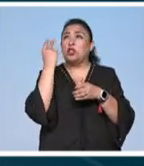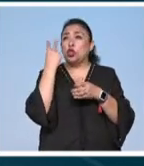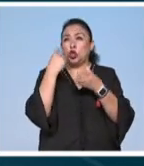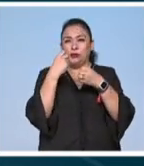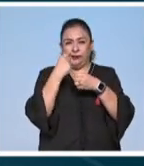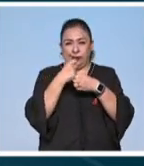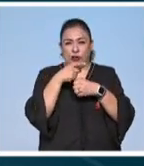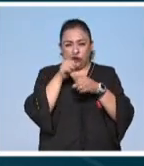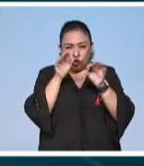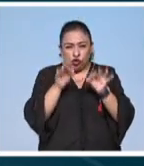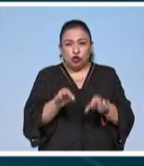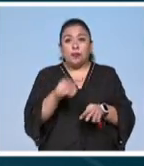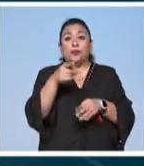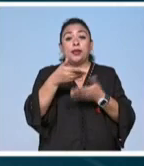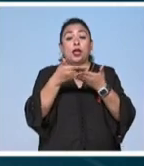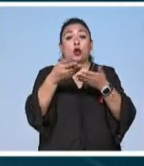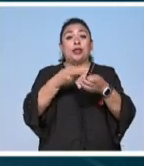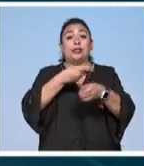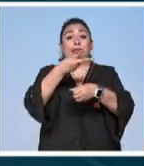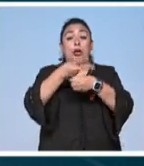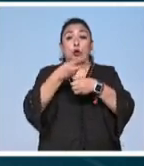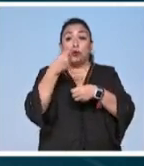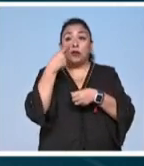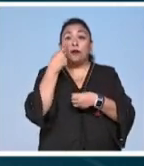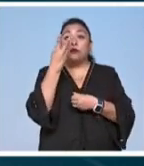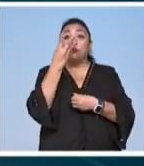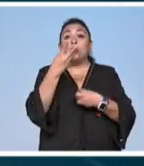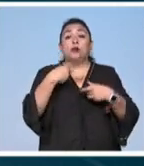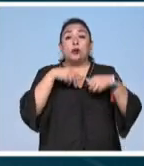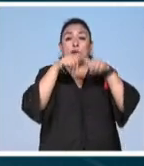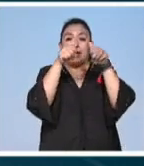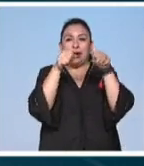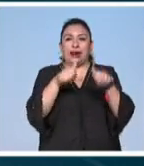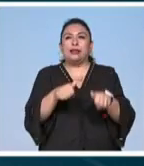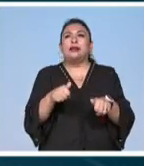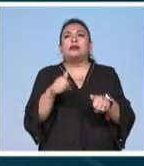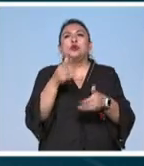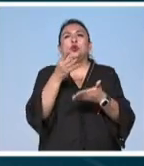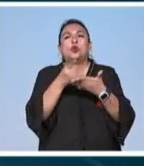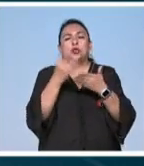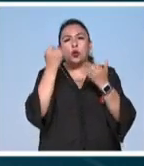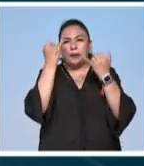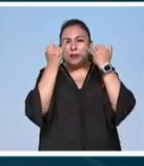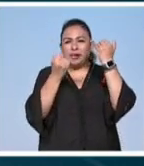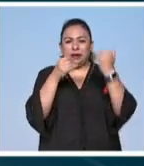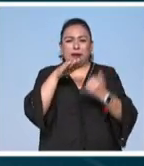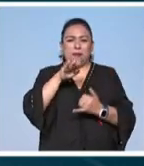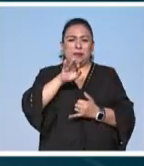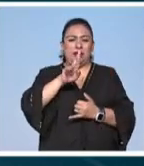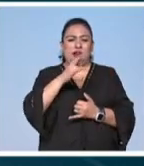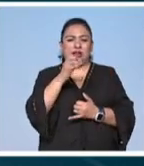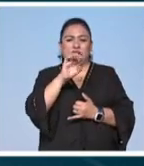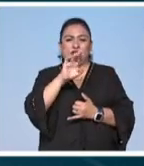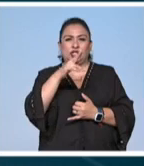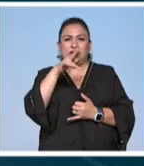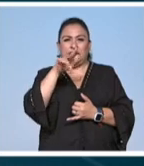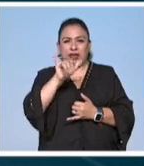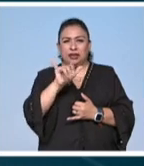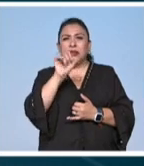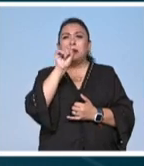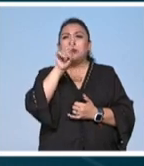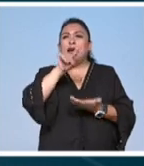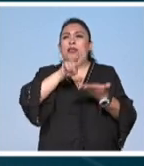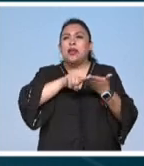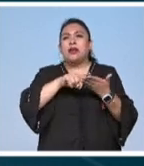dos años para esta segunda temporada veremos cuatro artistas en escena envueltos no sólo en el imaginario de mary shelley sino también por los